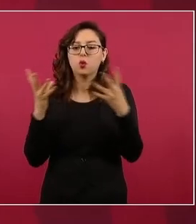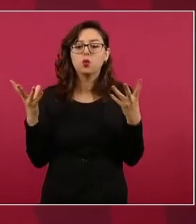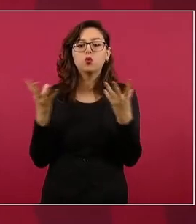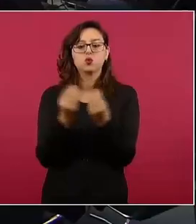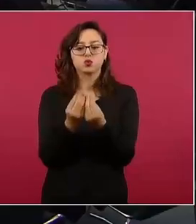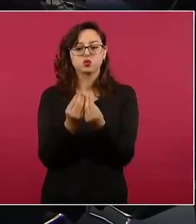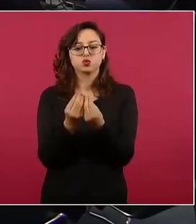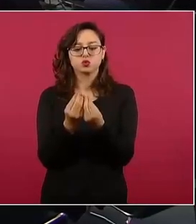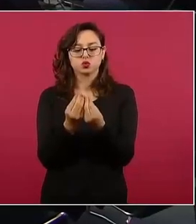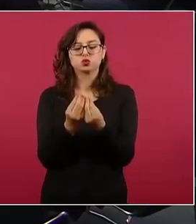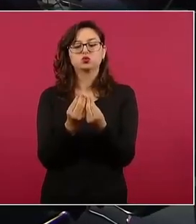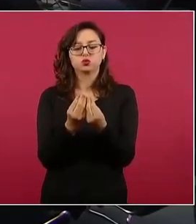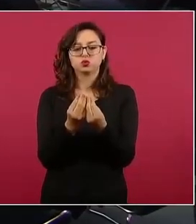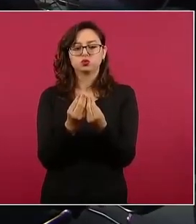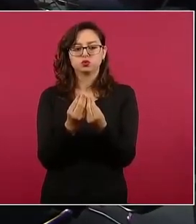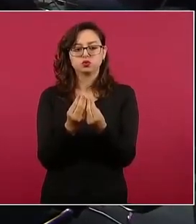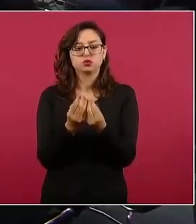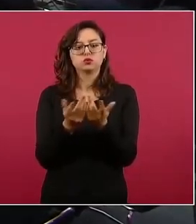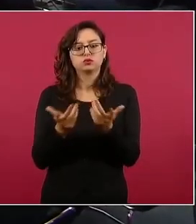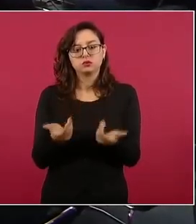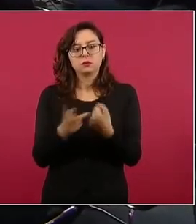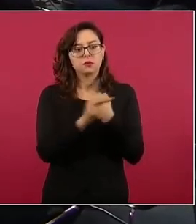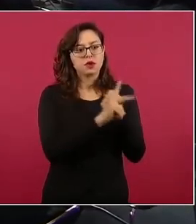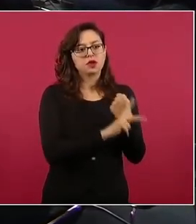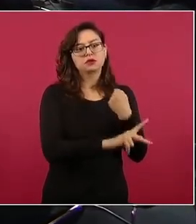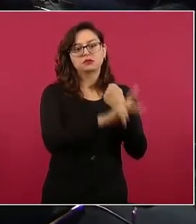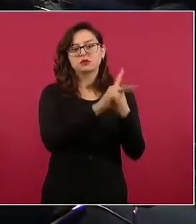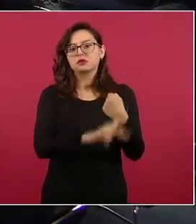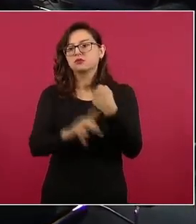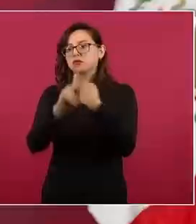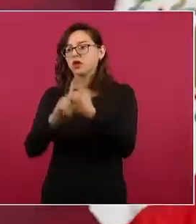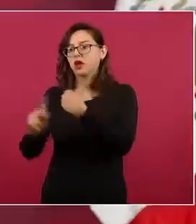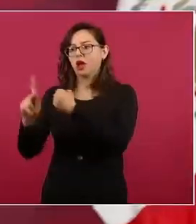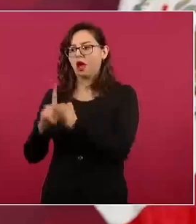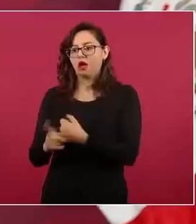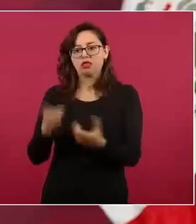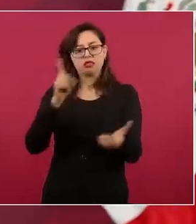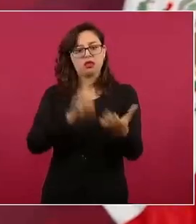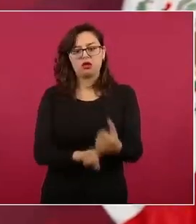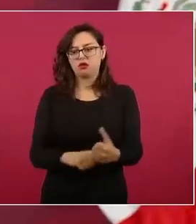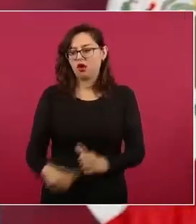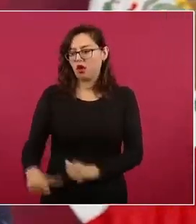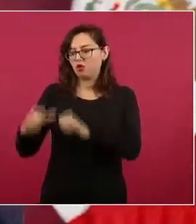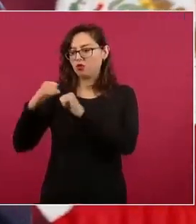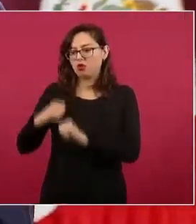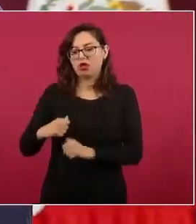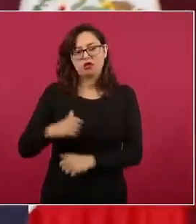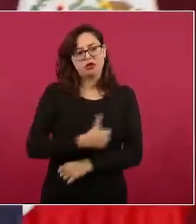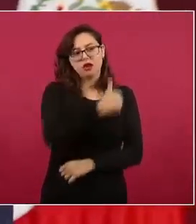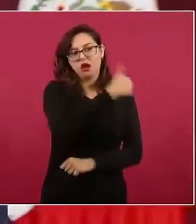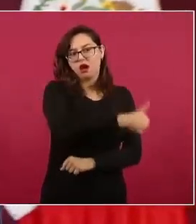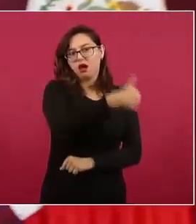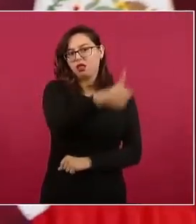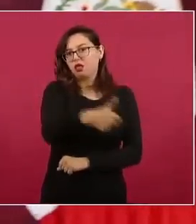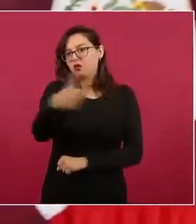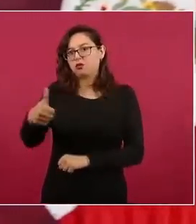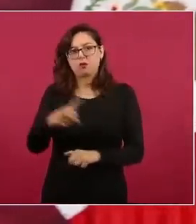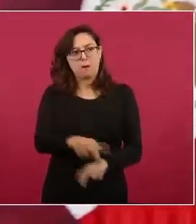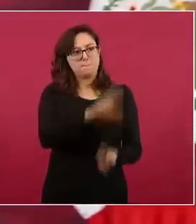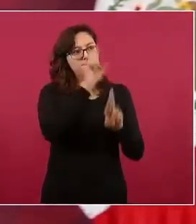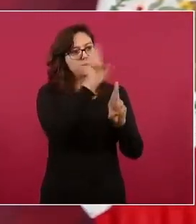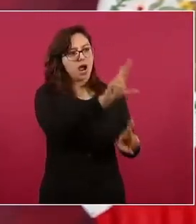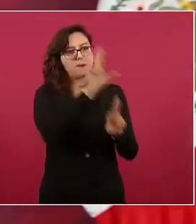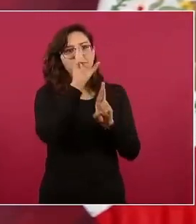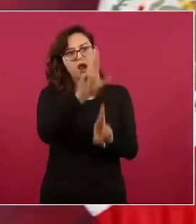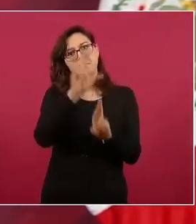con respecto a las autonomías y a la soberanía de los